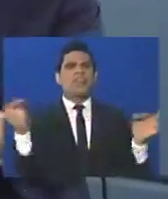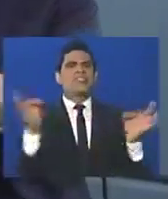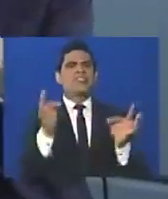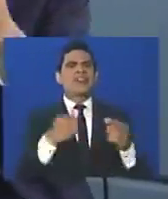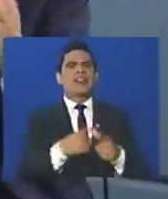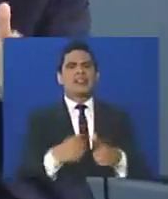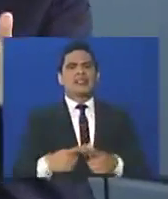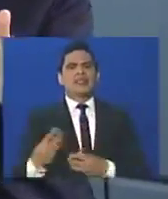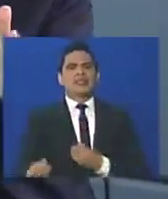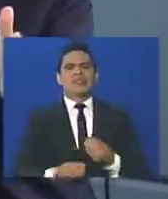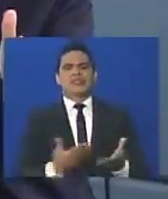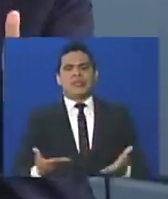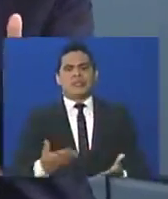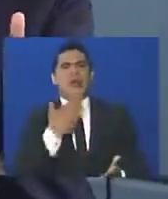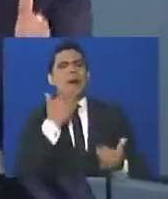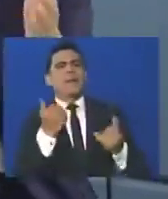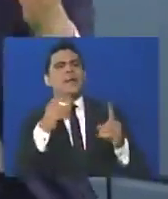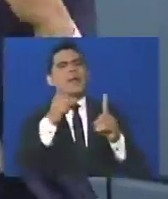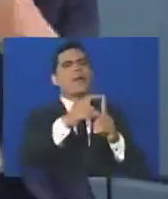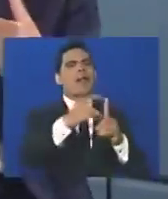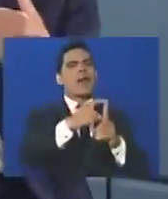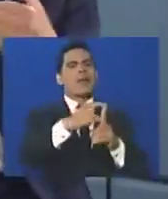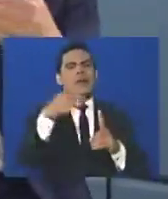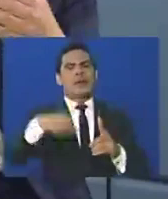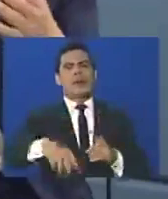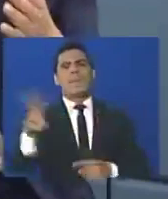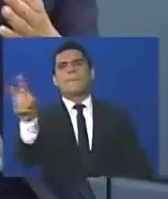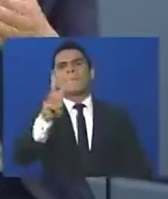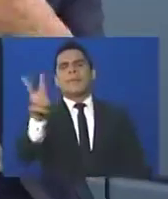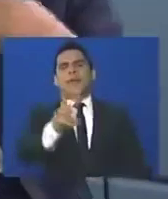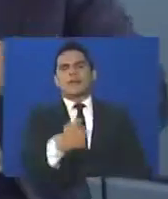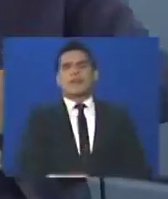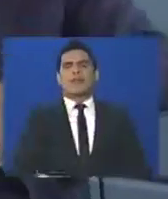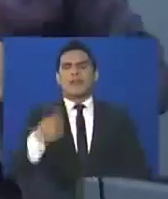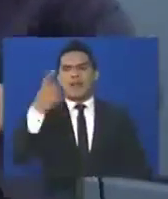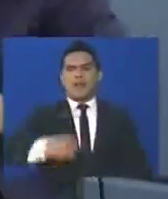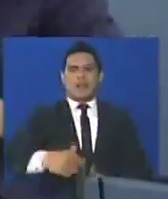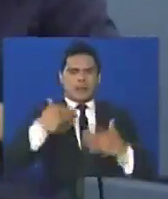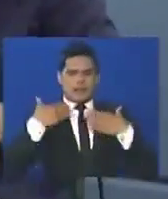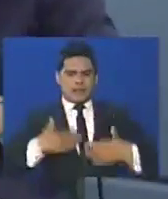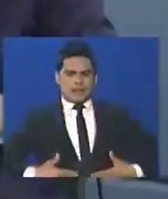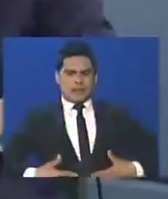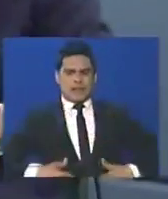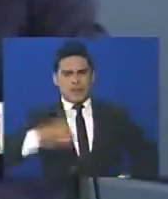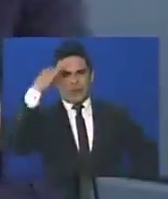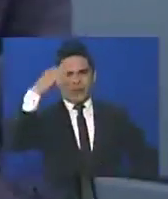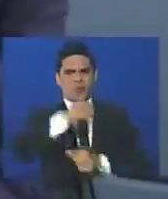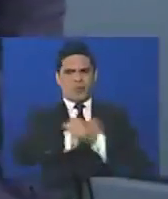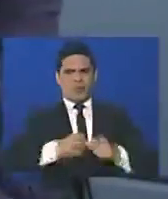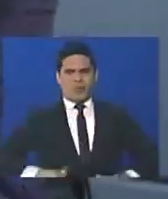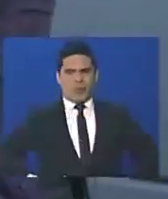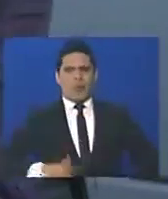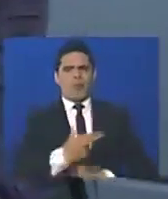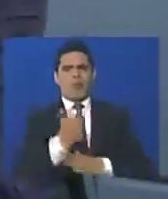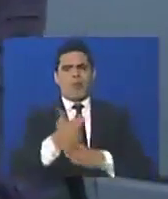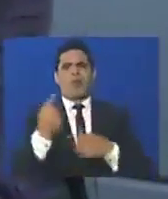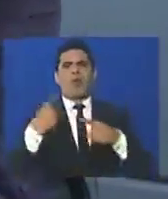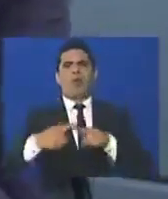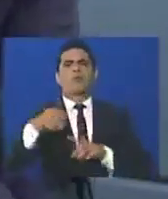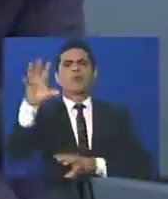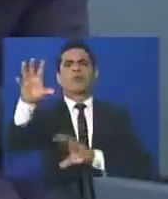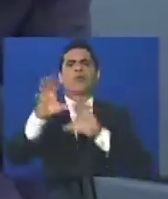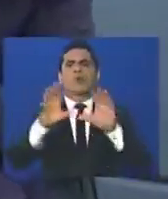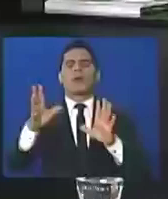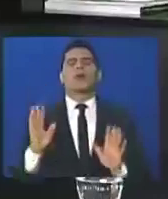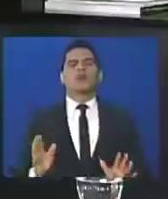esto no fue que fue a pedir la palabra para denunciar una cosa de su país, este fue que se fue a poner el uniforme de un ejército ajeno, extranjero,